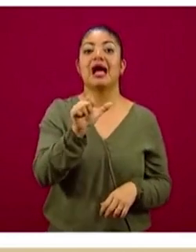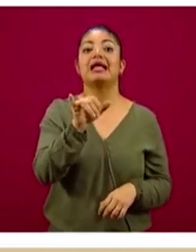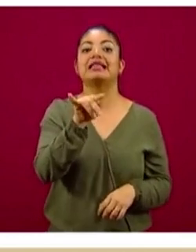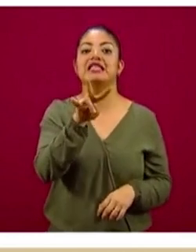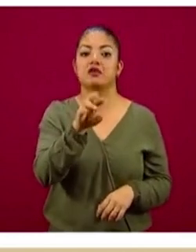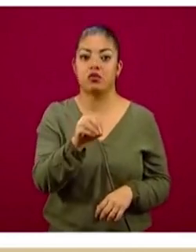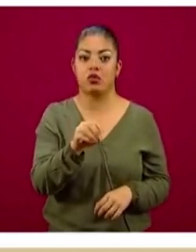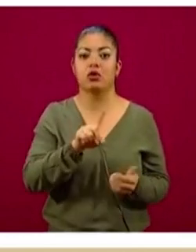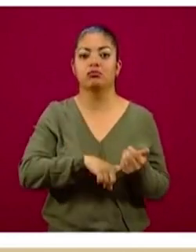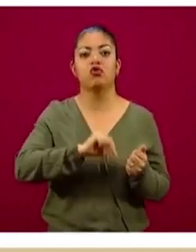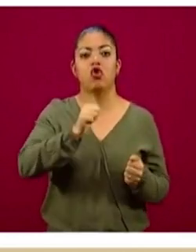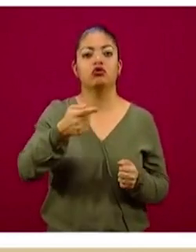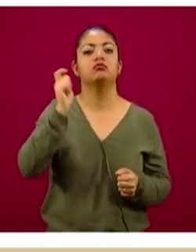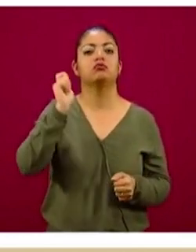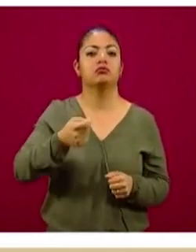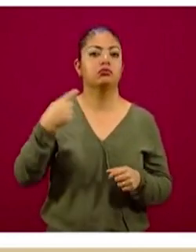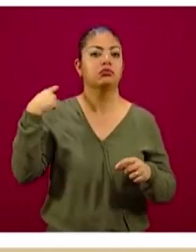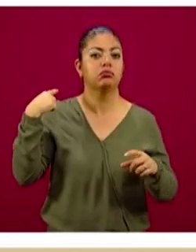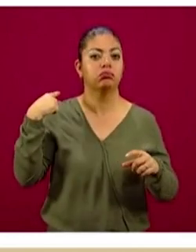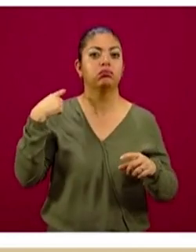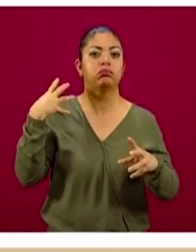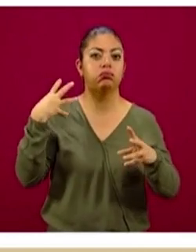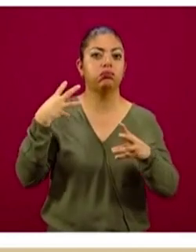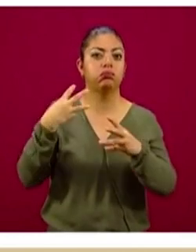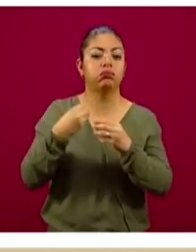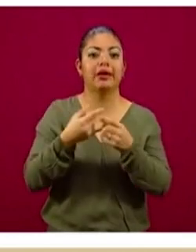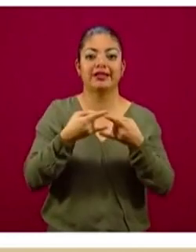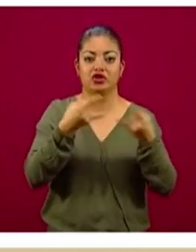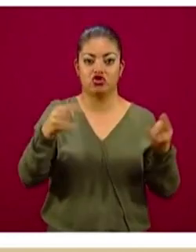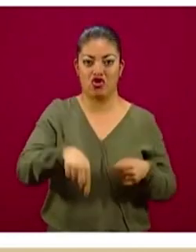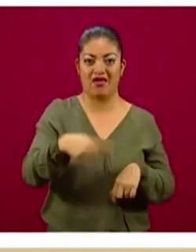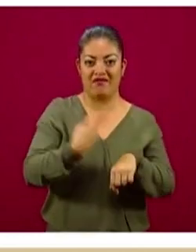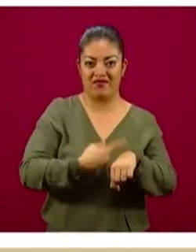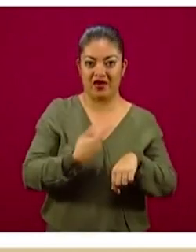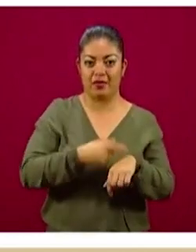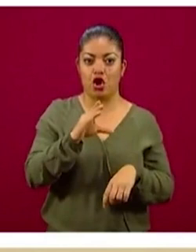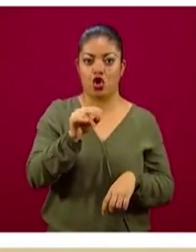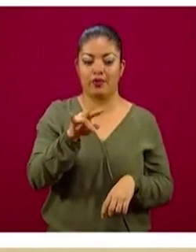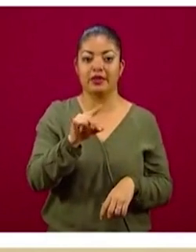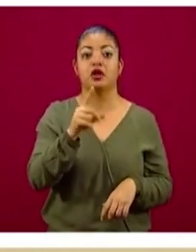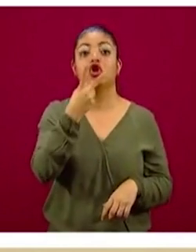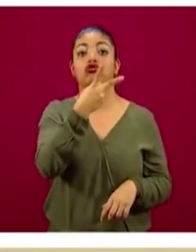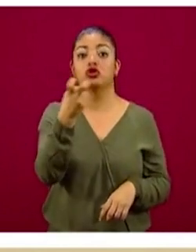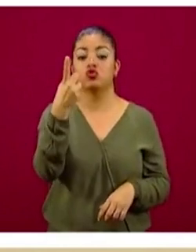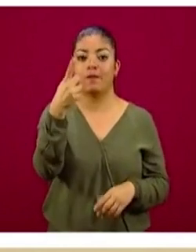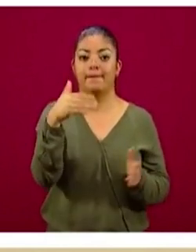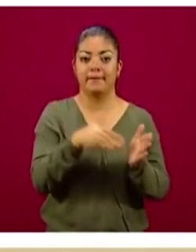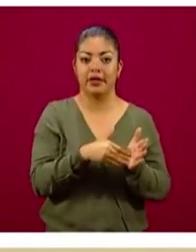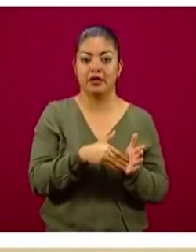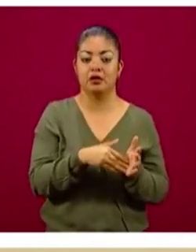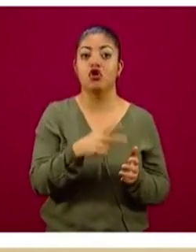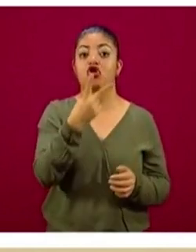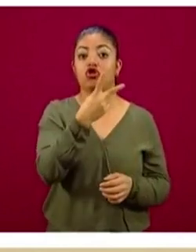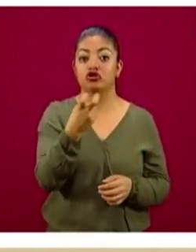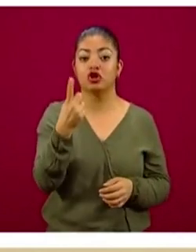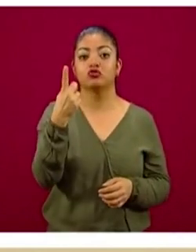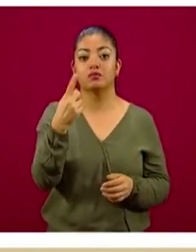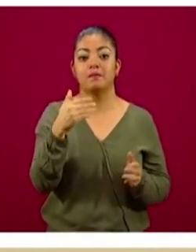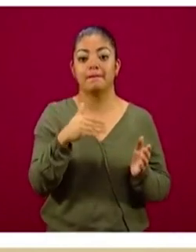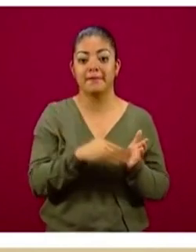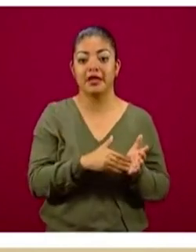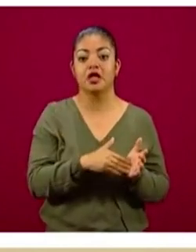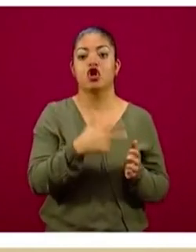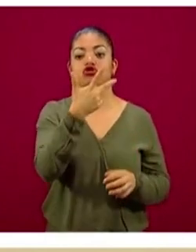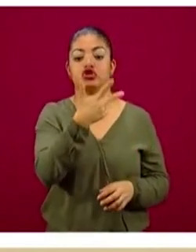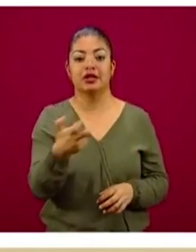lo otro es la historia de la enfermedad en México. 201 mil 838